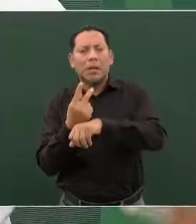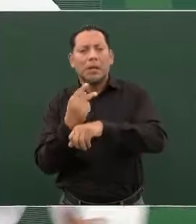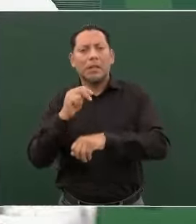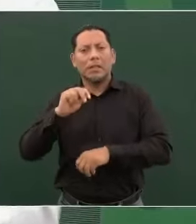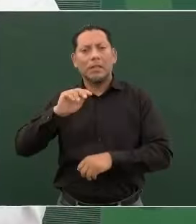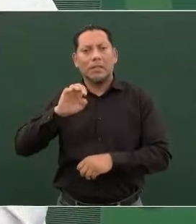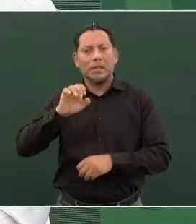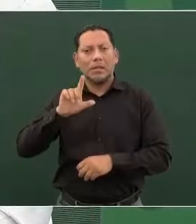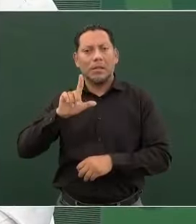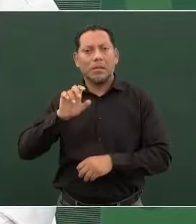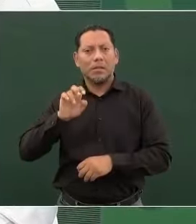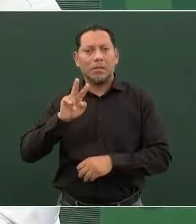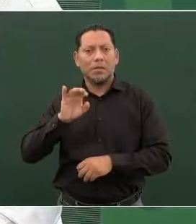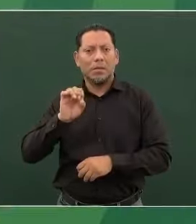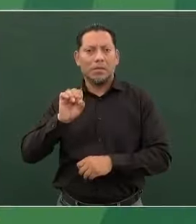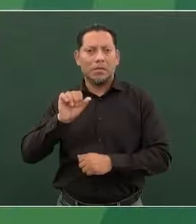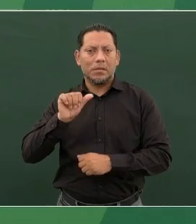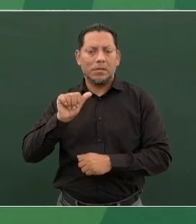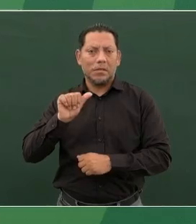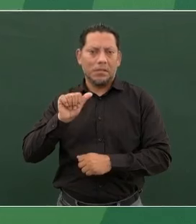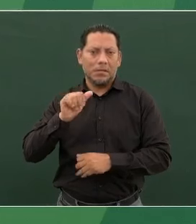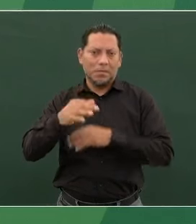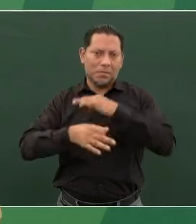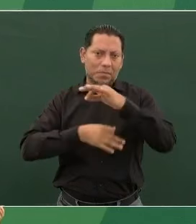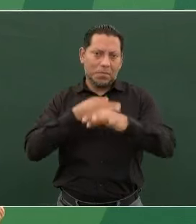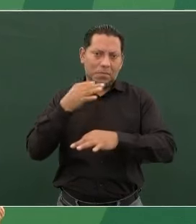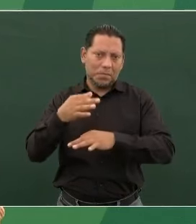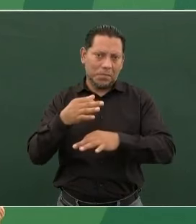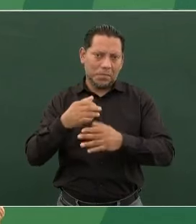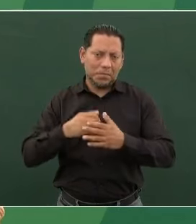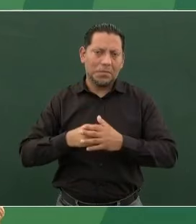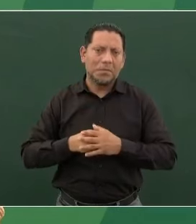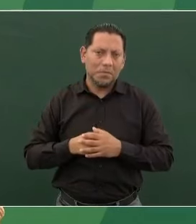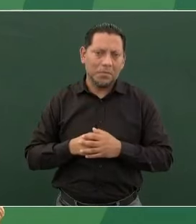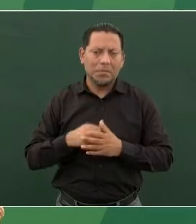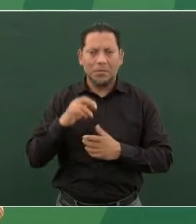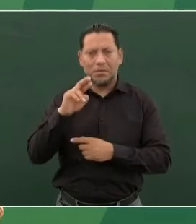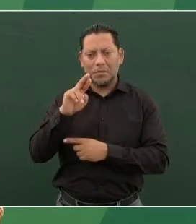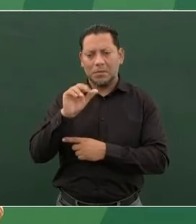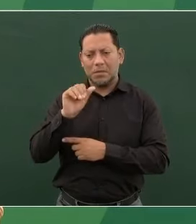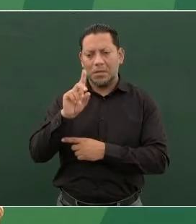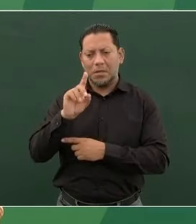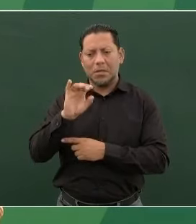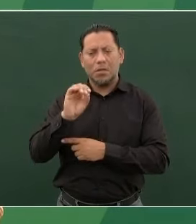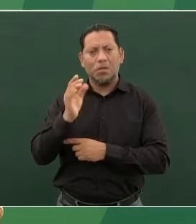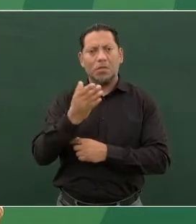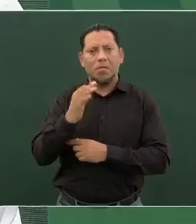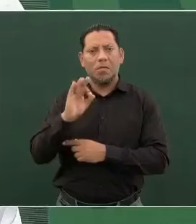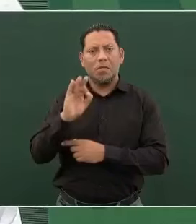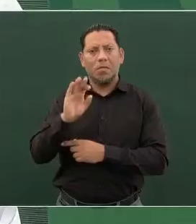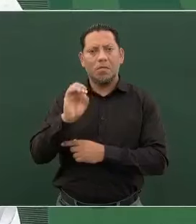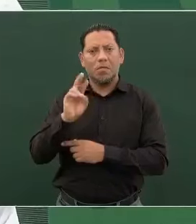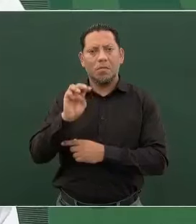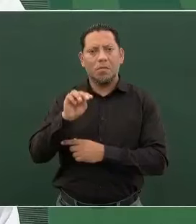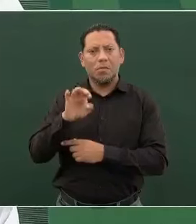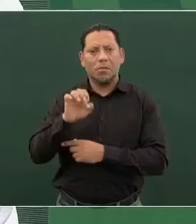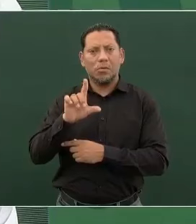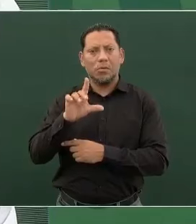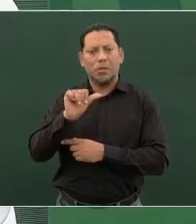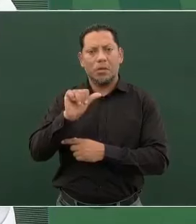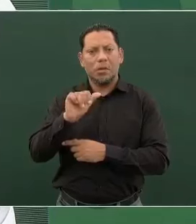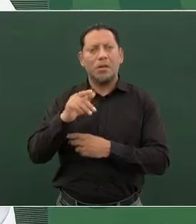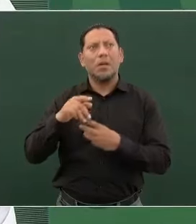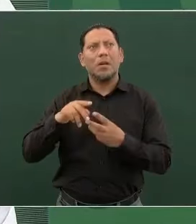Radio Fórmula, Unión Europea, Universal,